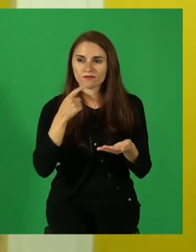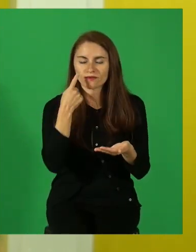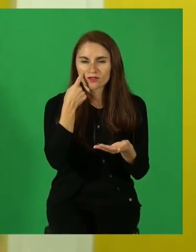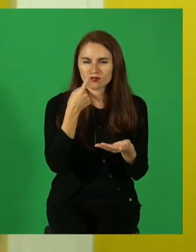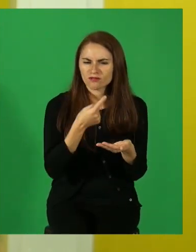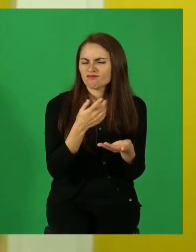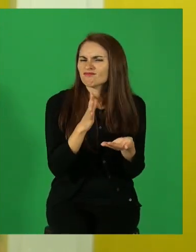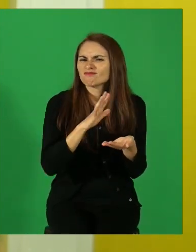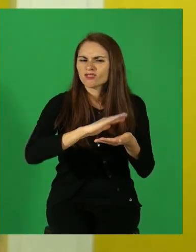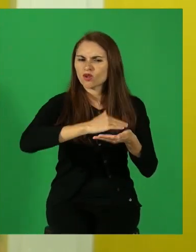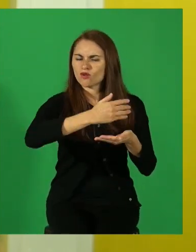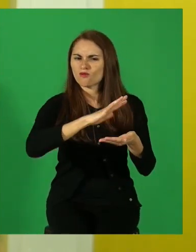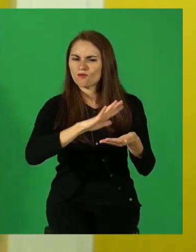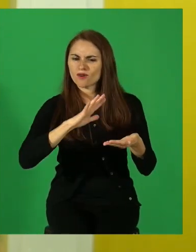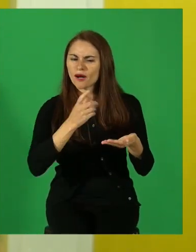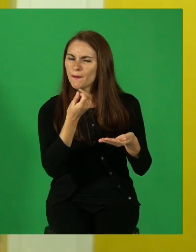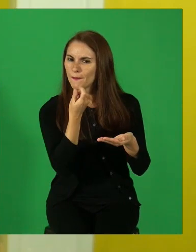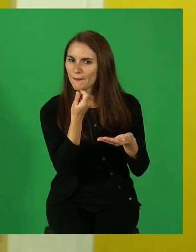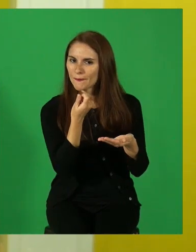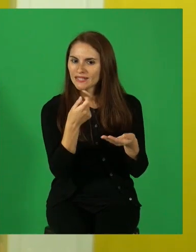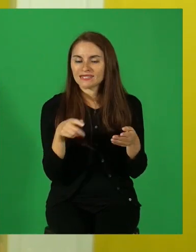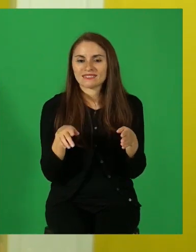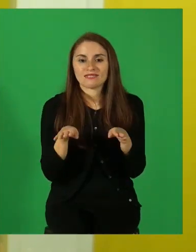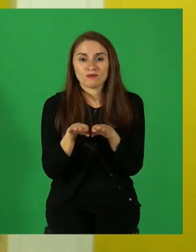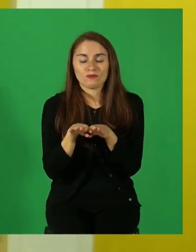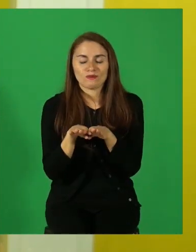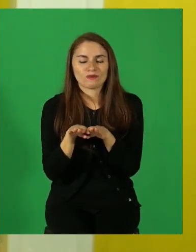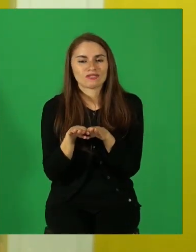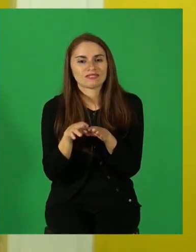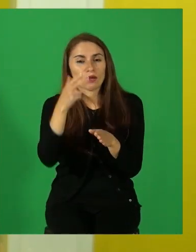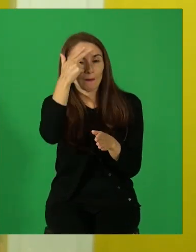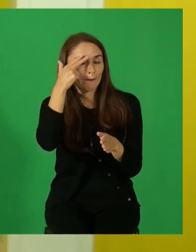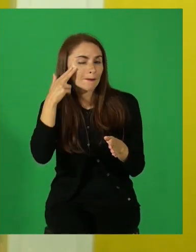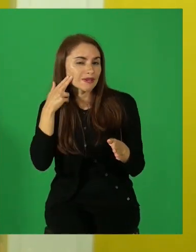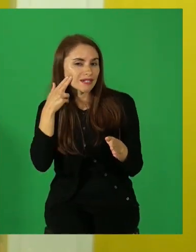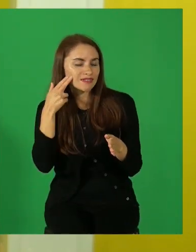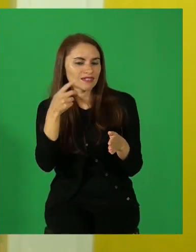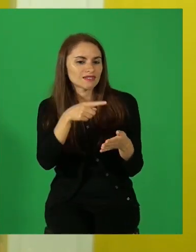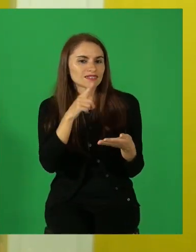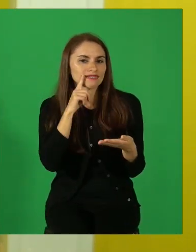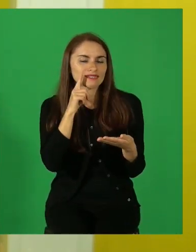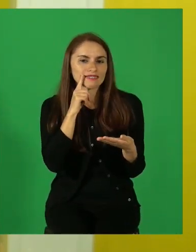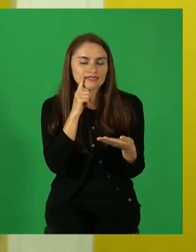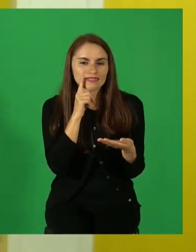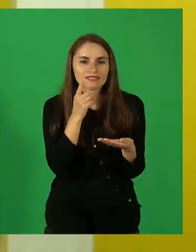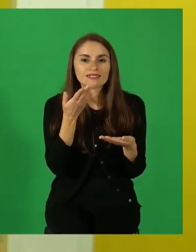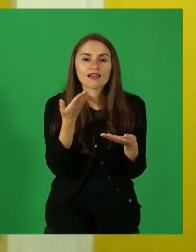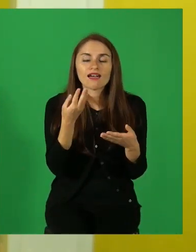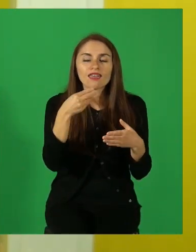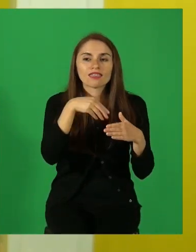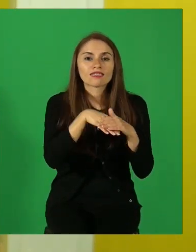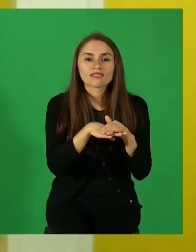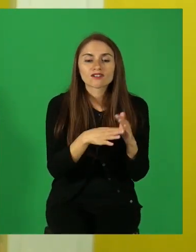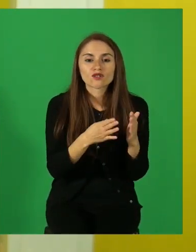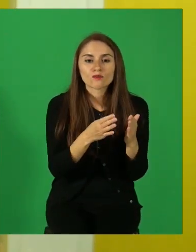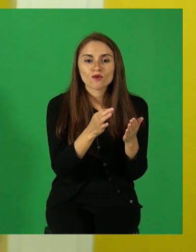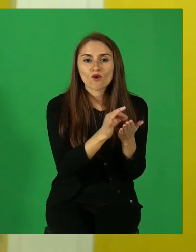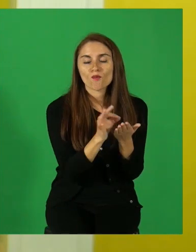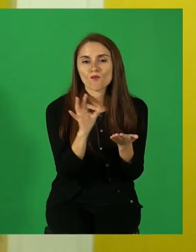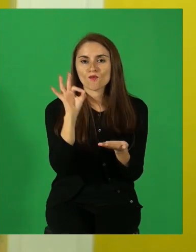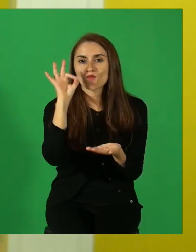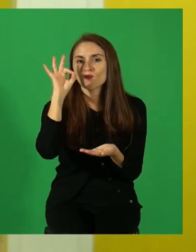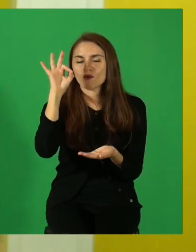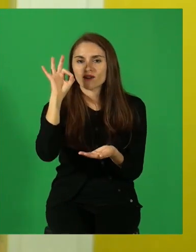generalmente lo asociamos a los mismos que estaban los piratas, que tiene un fin determinado y aparece una moneda.